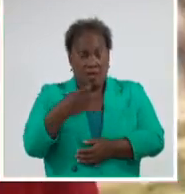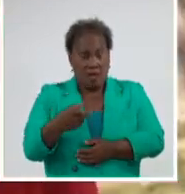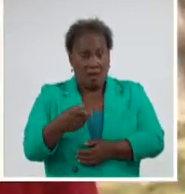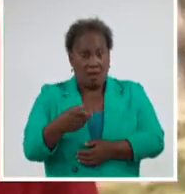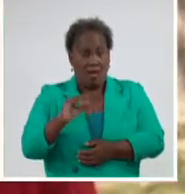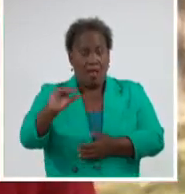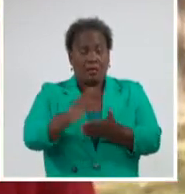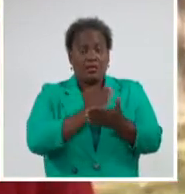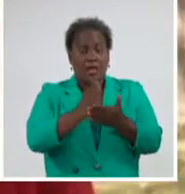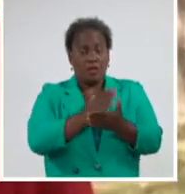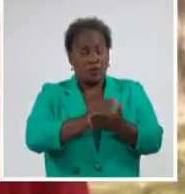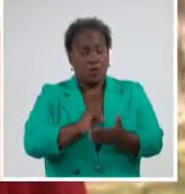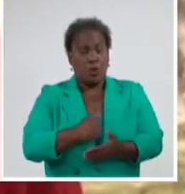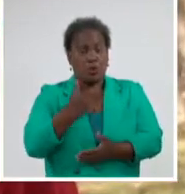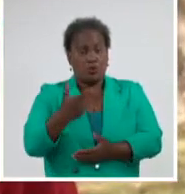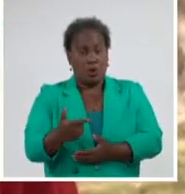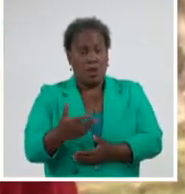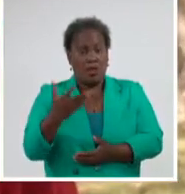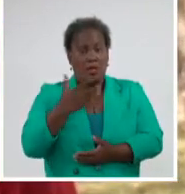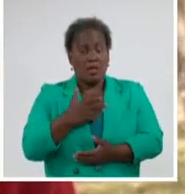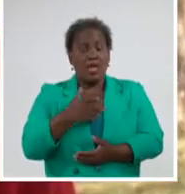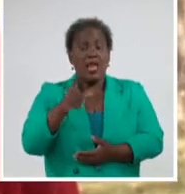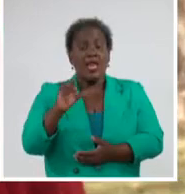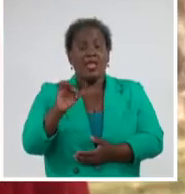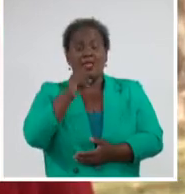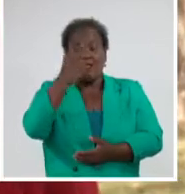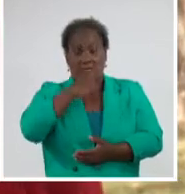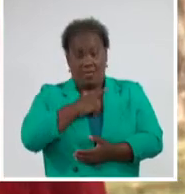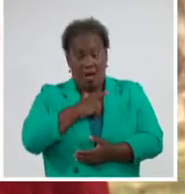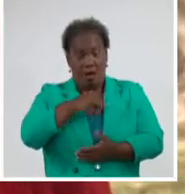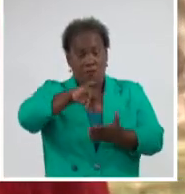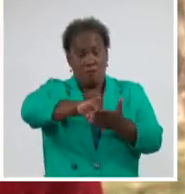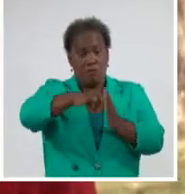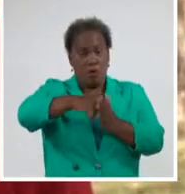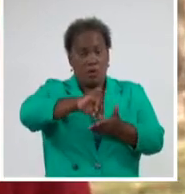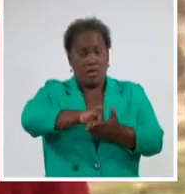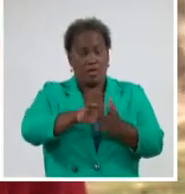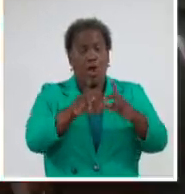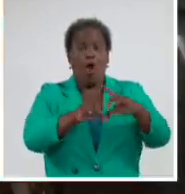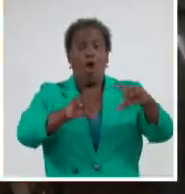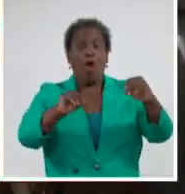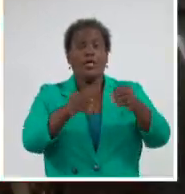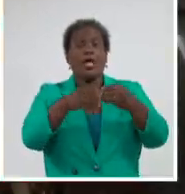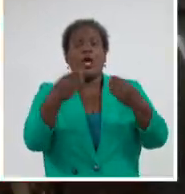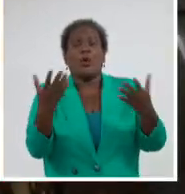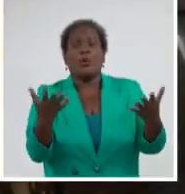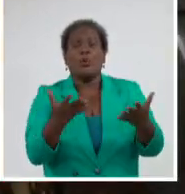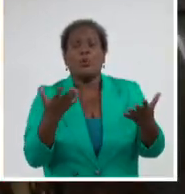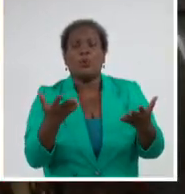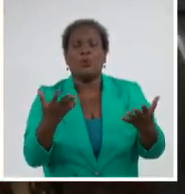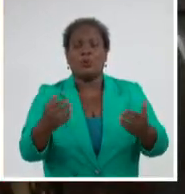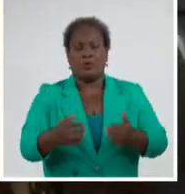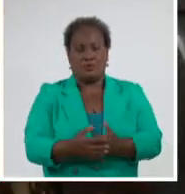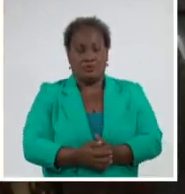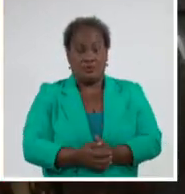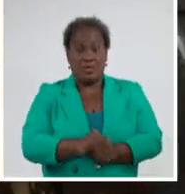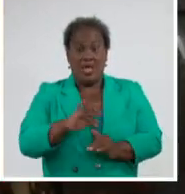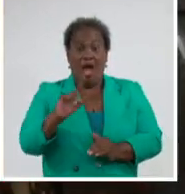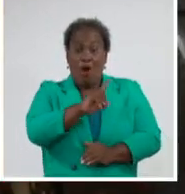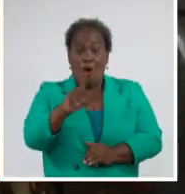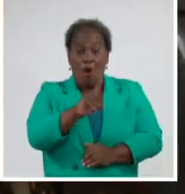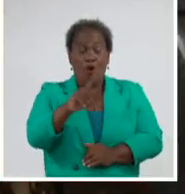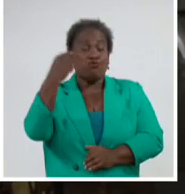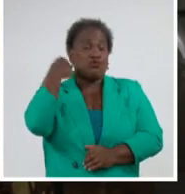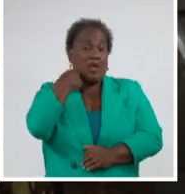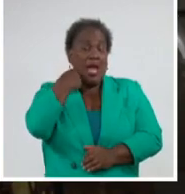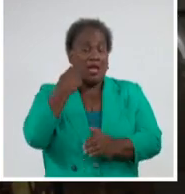literaria y cultural se encuentra Lidia Meriño con el proyecto La Hojita Suelta. Que ya tiene 11 años de creado el